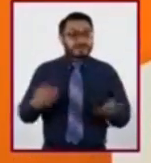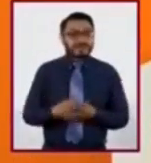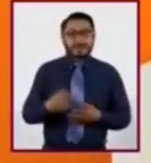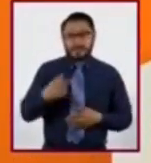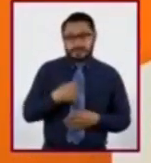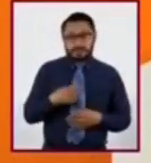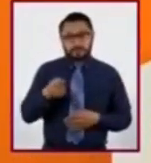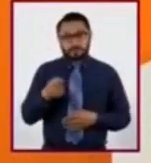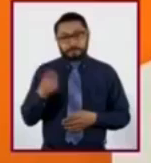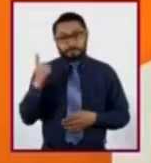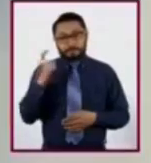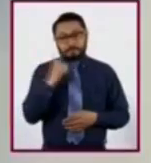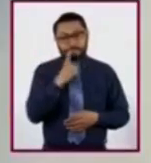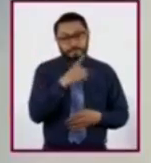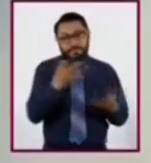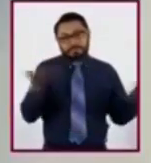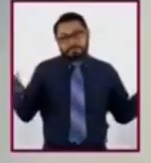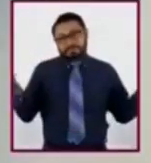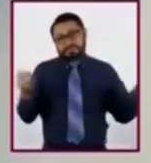A mí me costó un poco de trabajo.